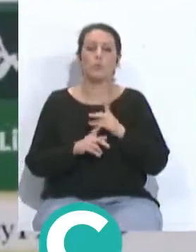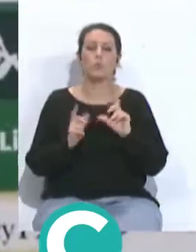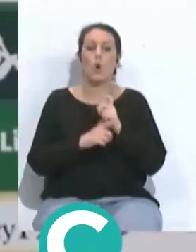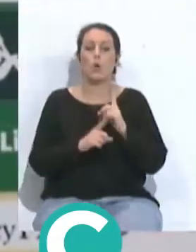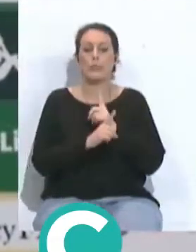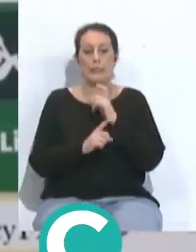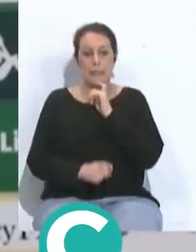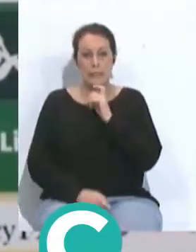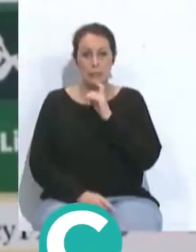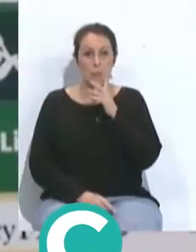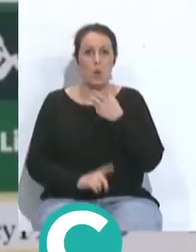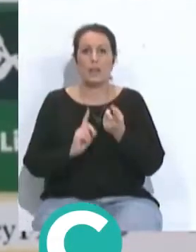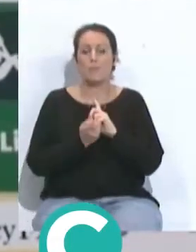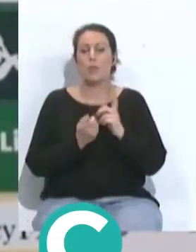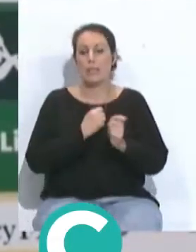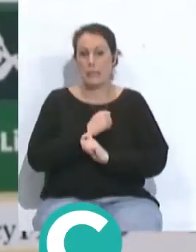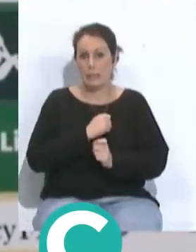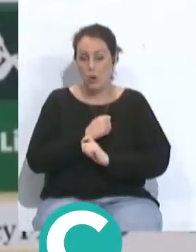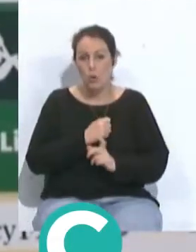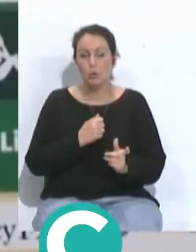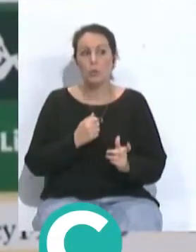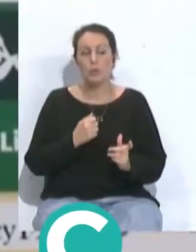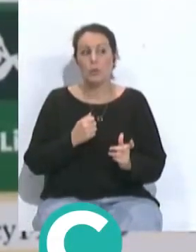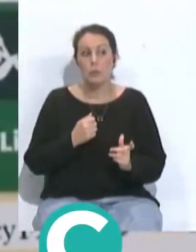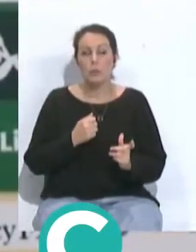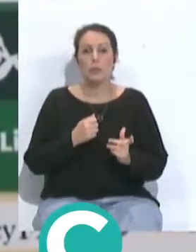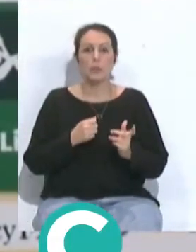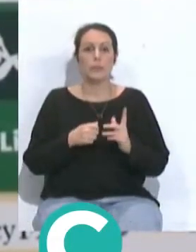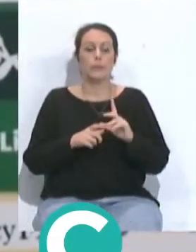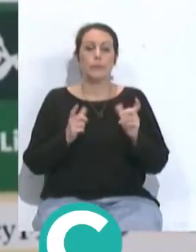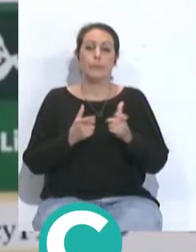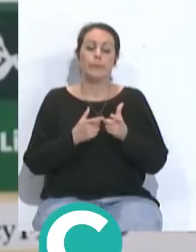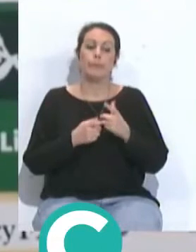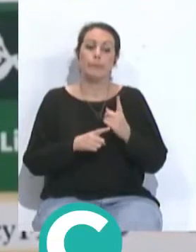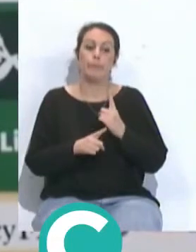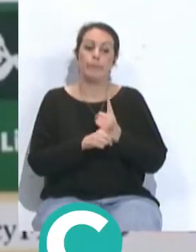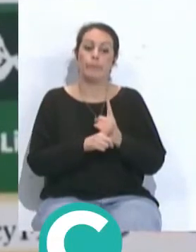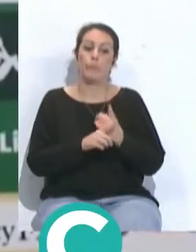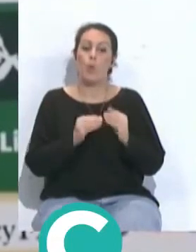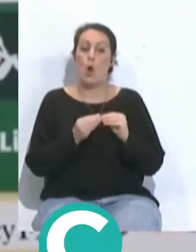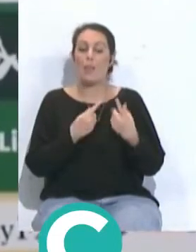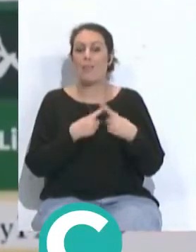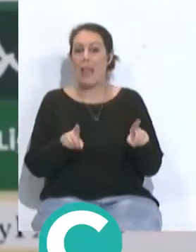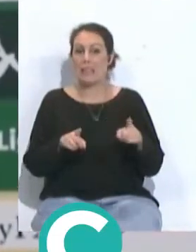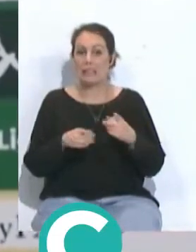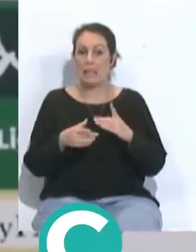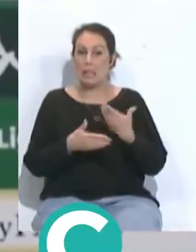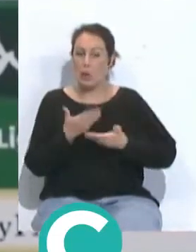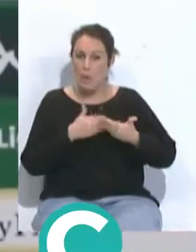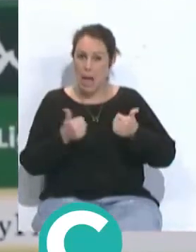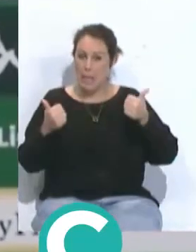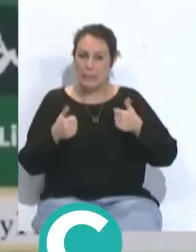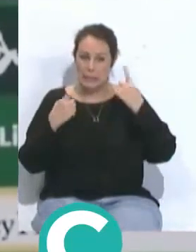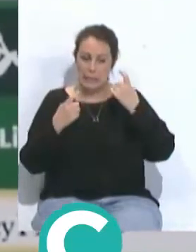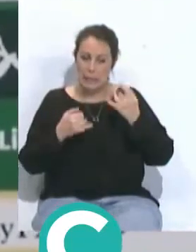con el cambio de técnicos es un rival que juega una fórmula distinta se asocian más intentan